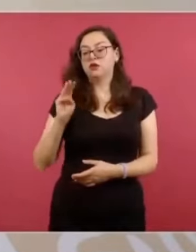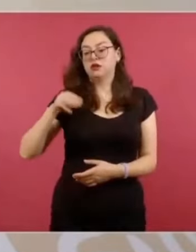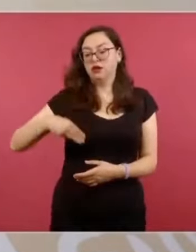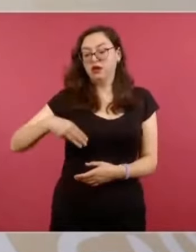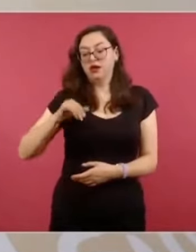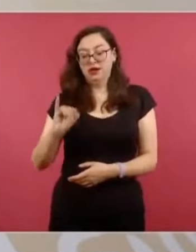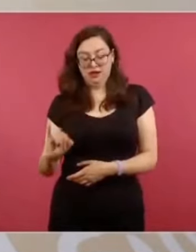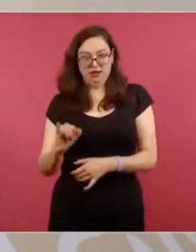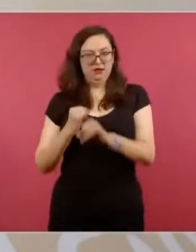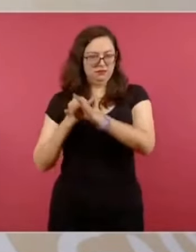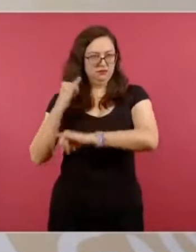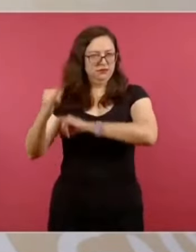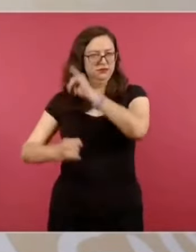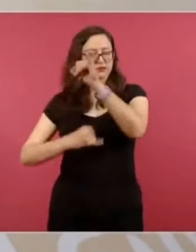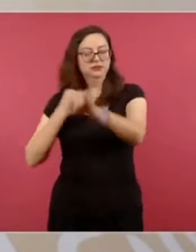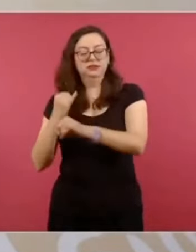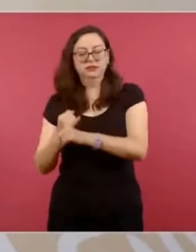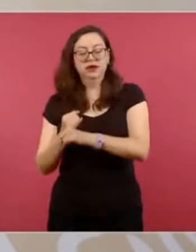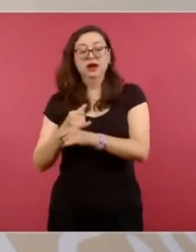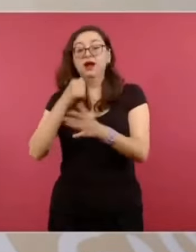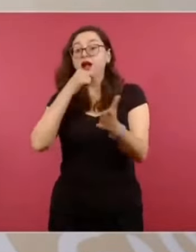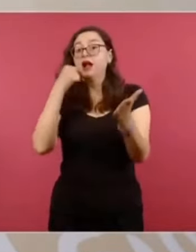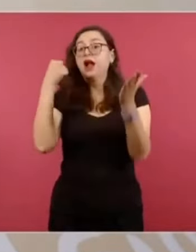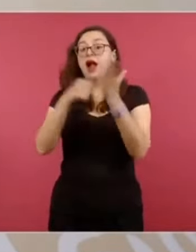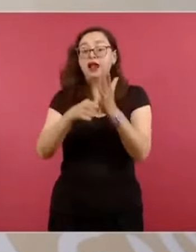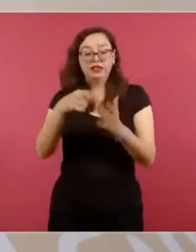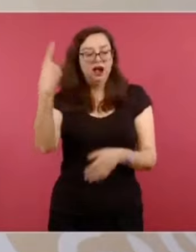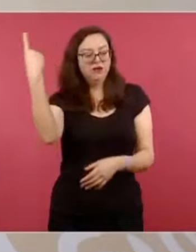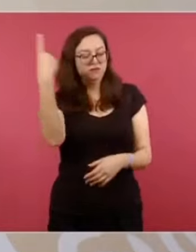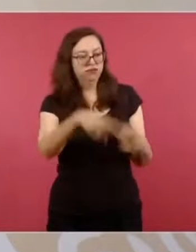nos daba la receta a seguir.